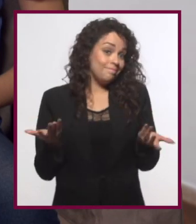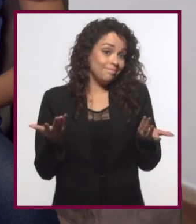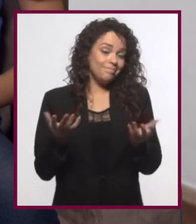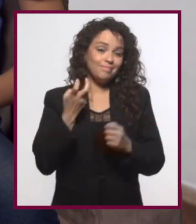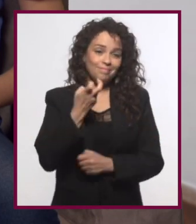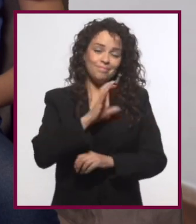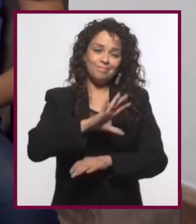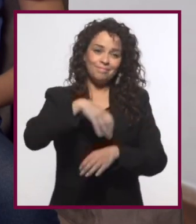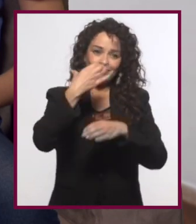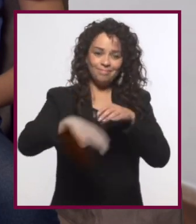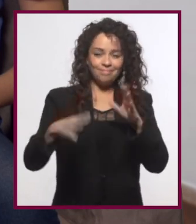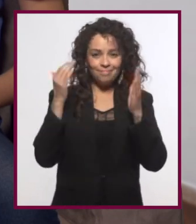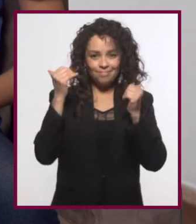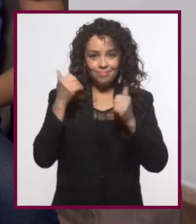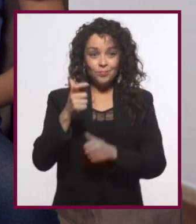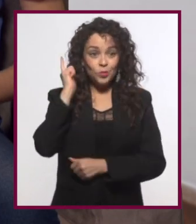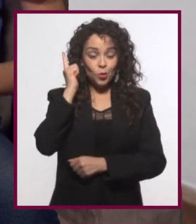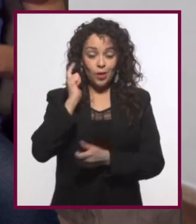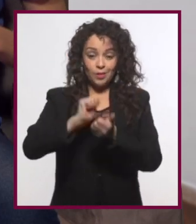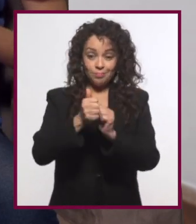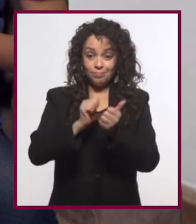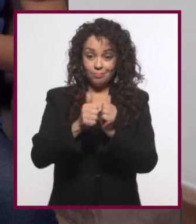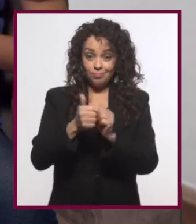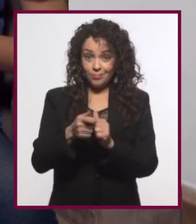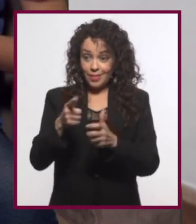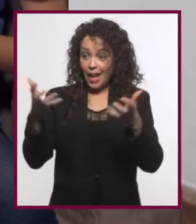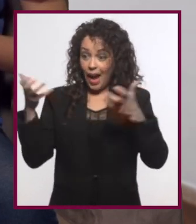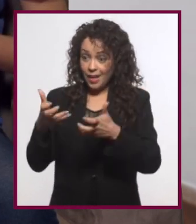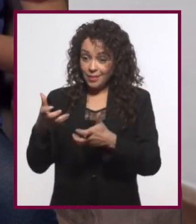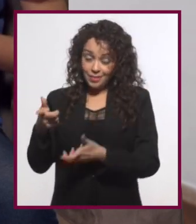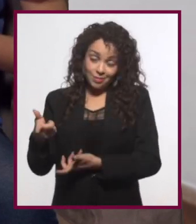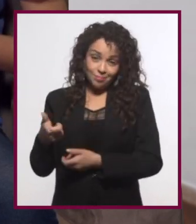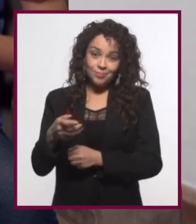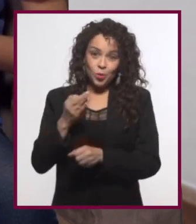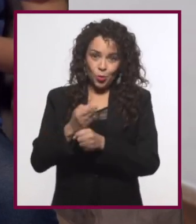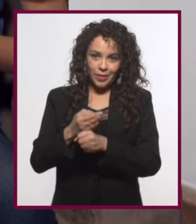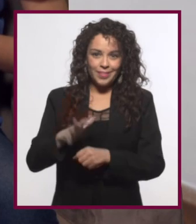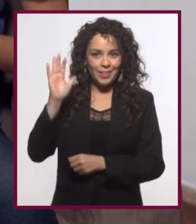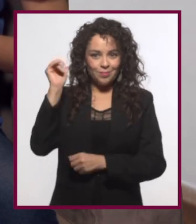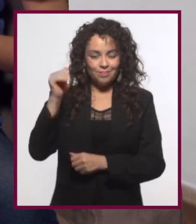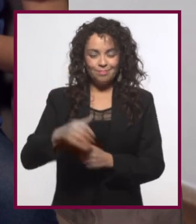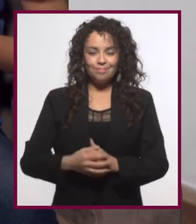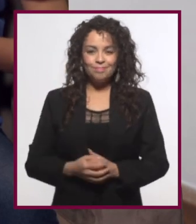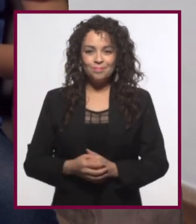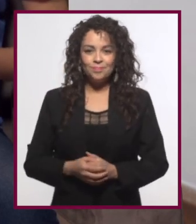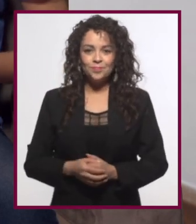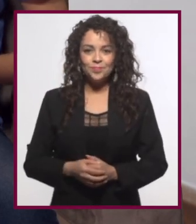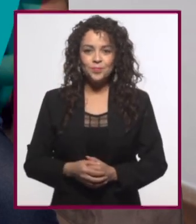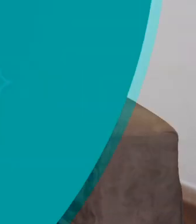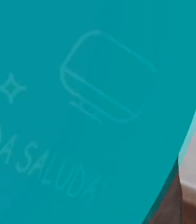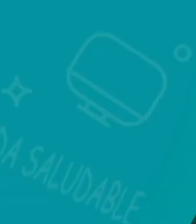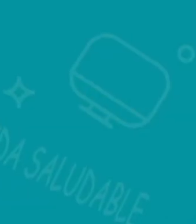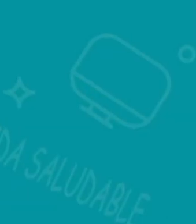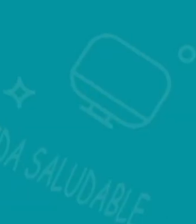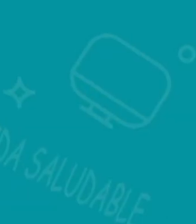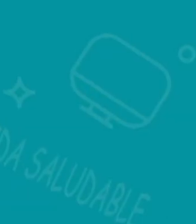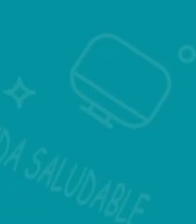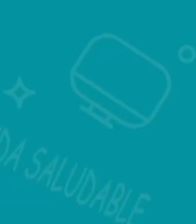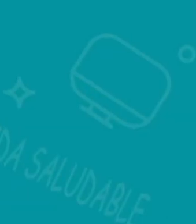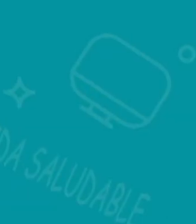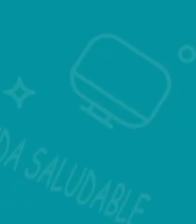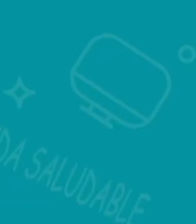Y con esto nos despedimos. Que esos chilaquiles no se van a hacer solos. Bye. Bye. Bye. Bye. Bye. Bye.